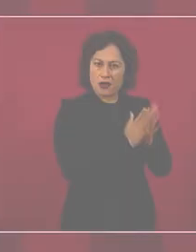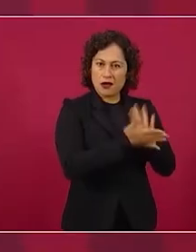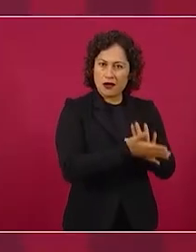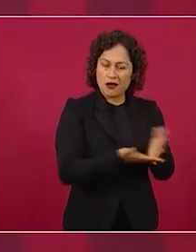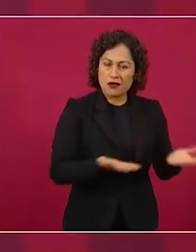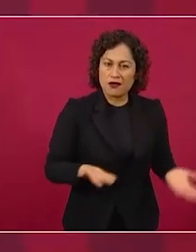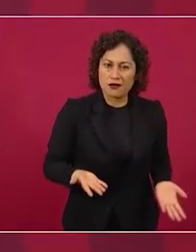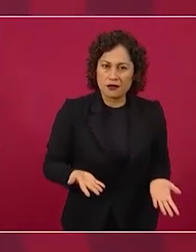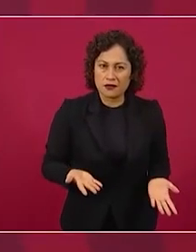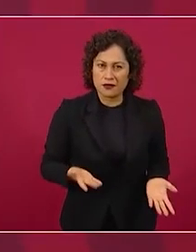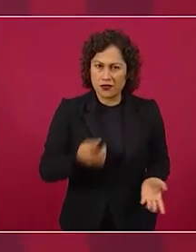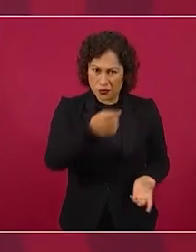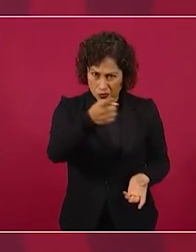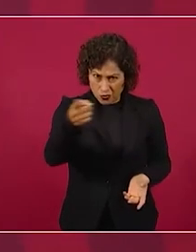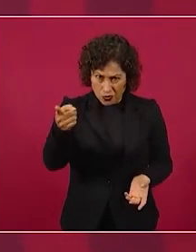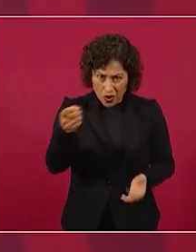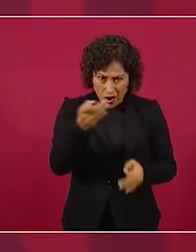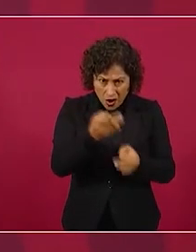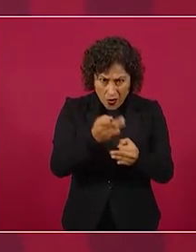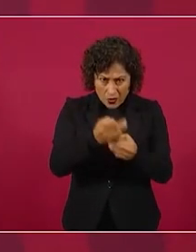¿Eso es lo que defienden?